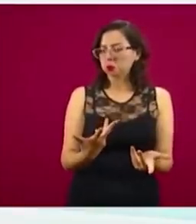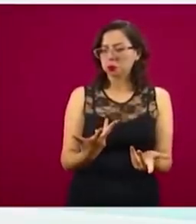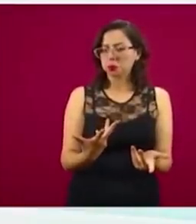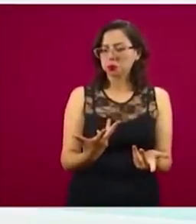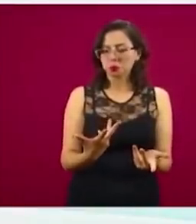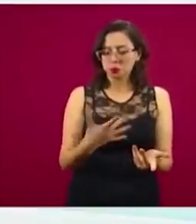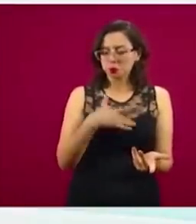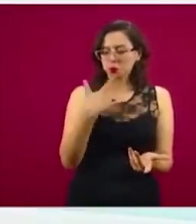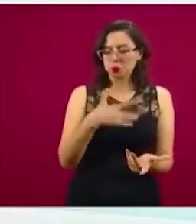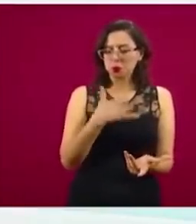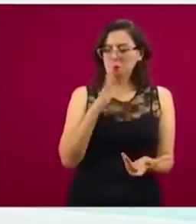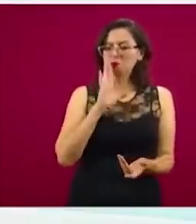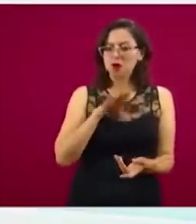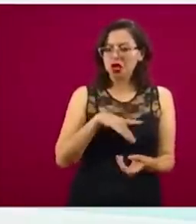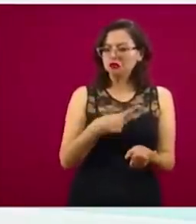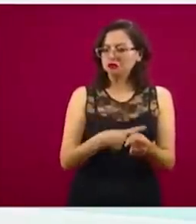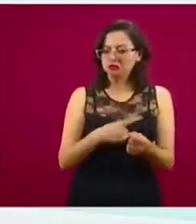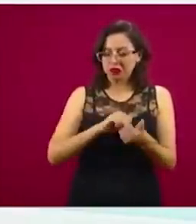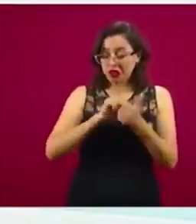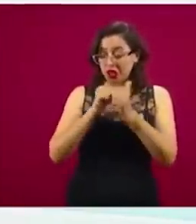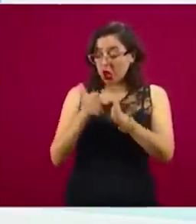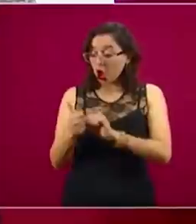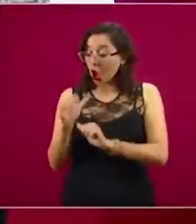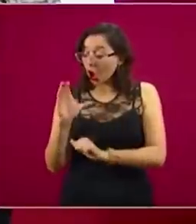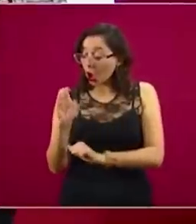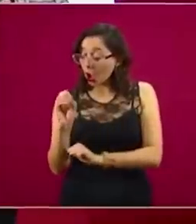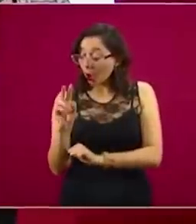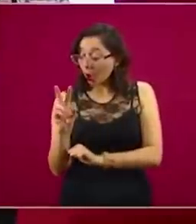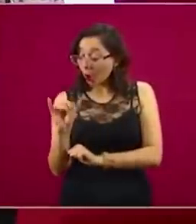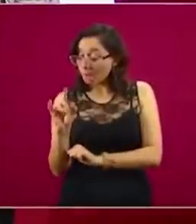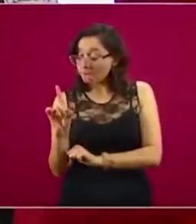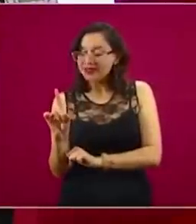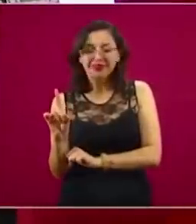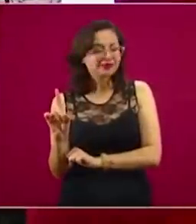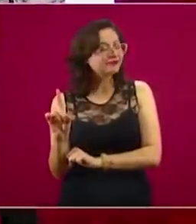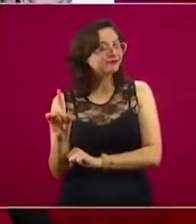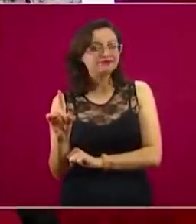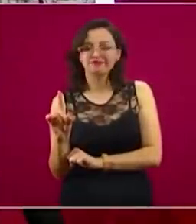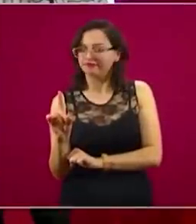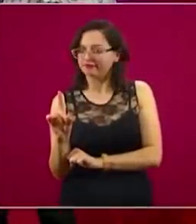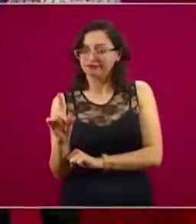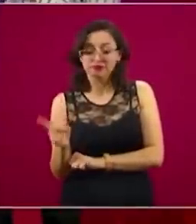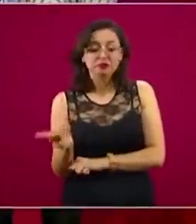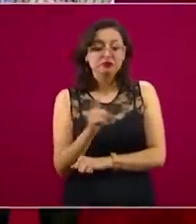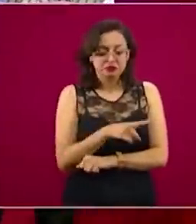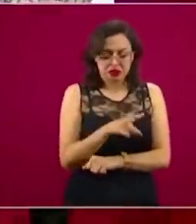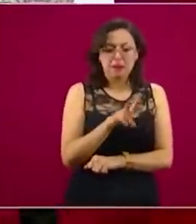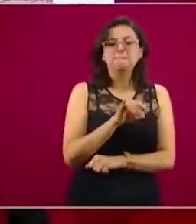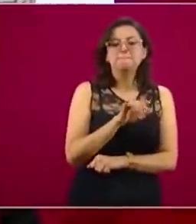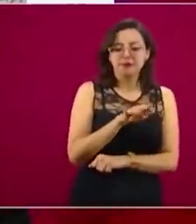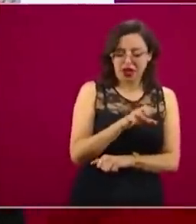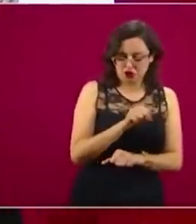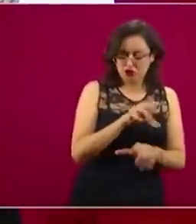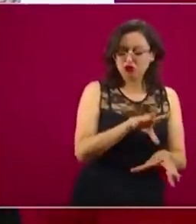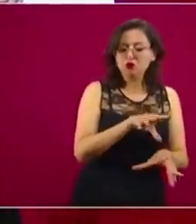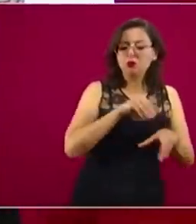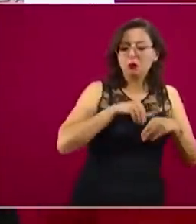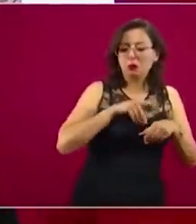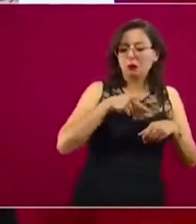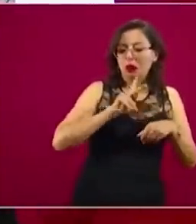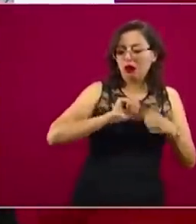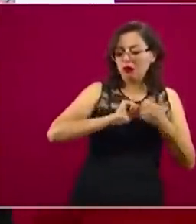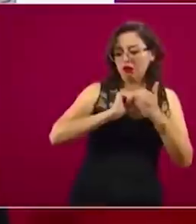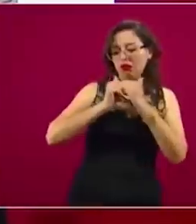son asintomáticas, hemos hablado aquí varias veces de los portadores asintomáticos. Entonces, esta estadística